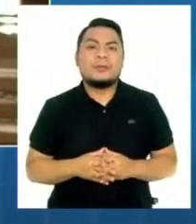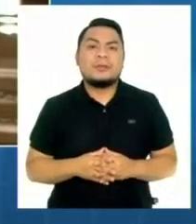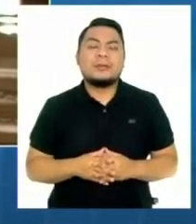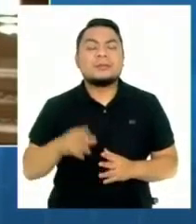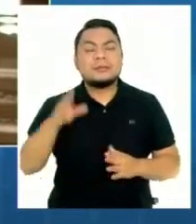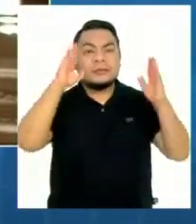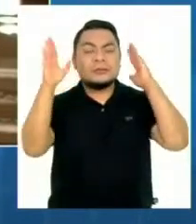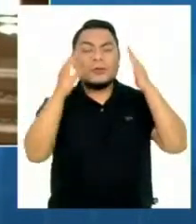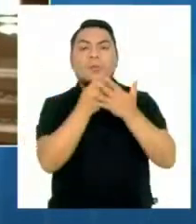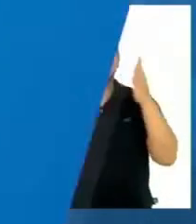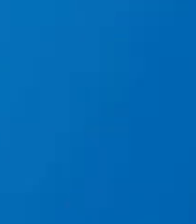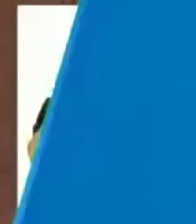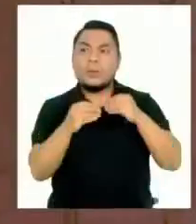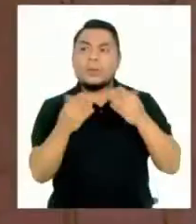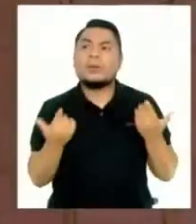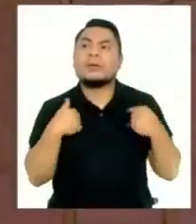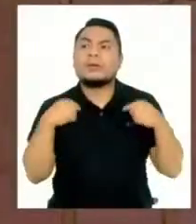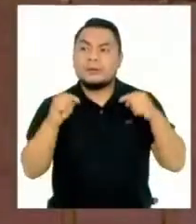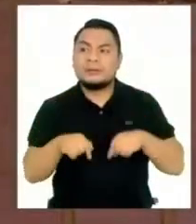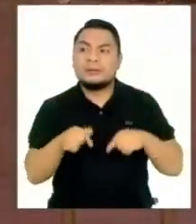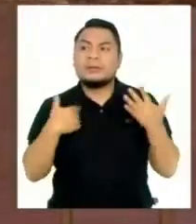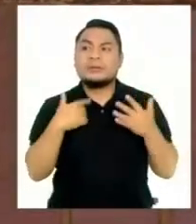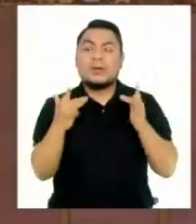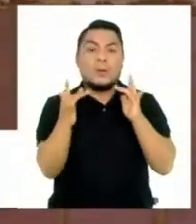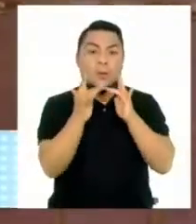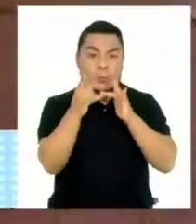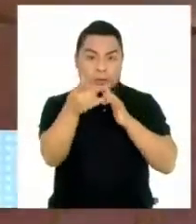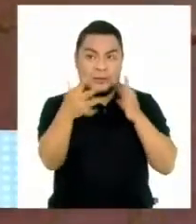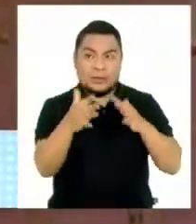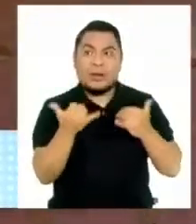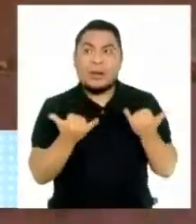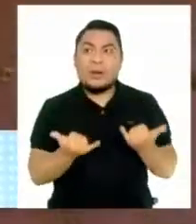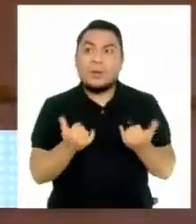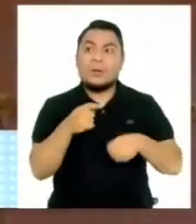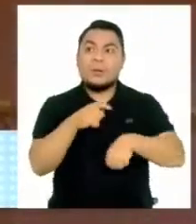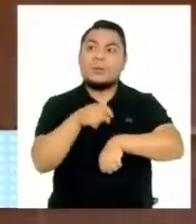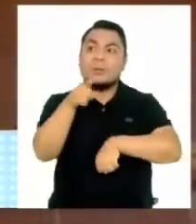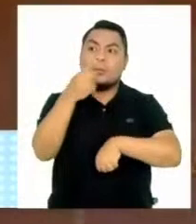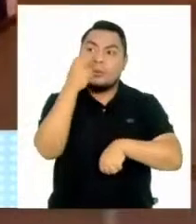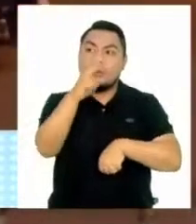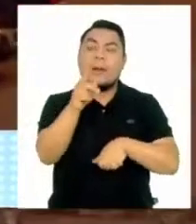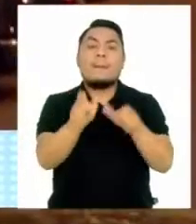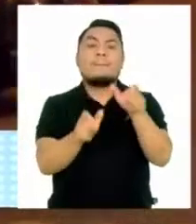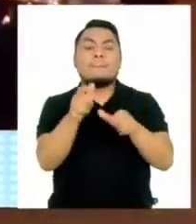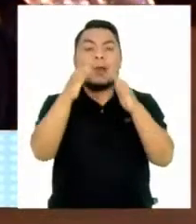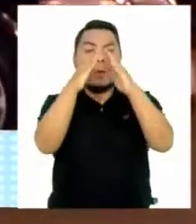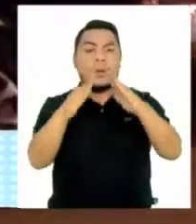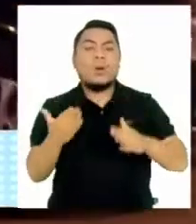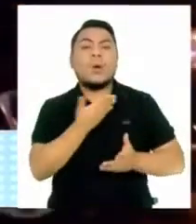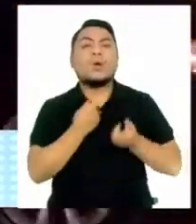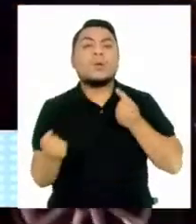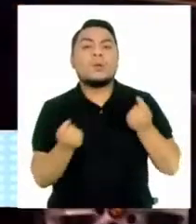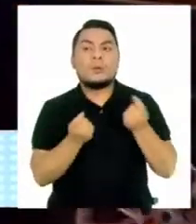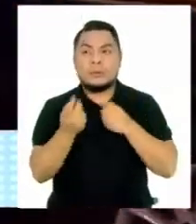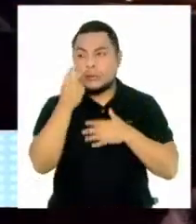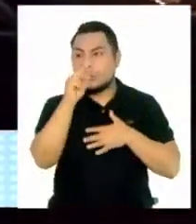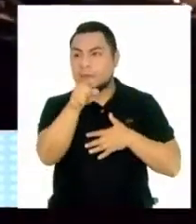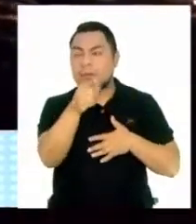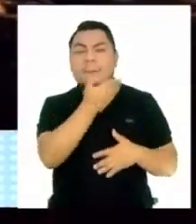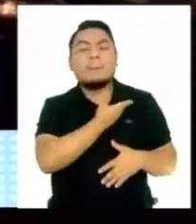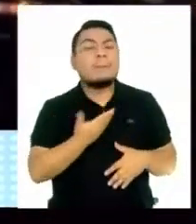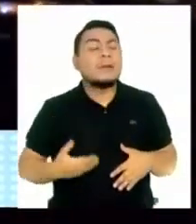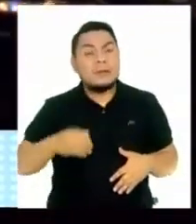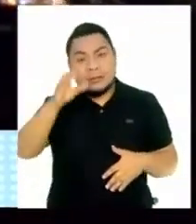¿Cómo están compañeros? Muy buenas noches. Estamos justamente en vivo y en este momento hay movimiento aquí en Palacio de Gobierno porque el presidente de la